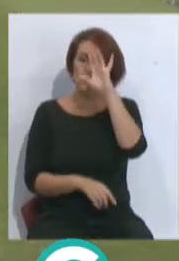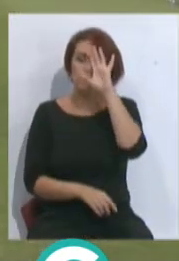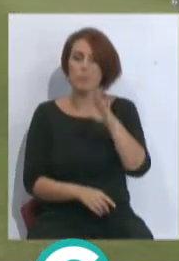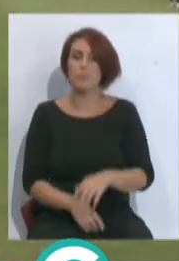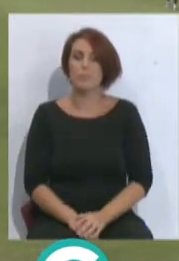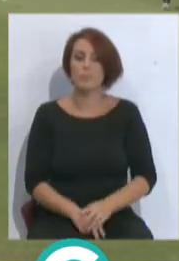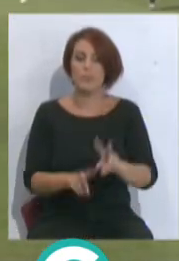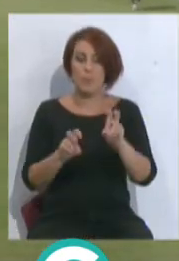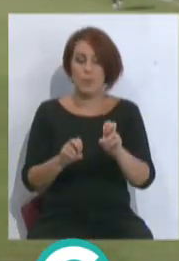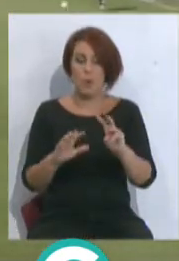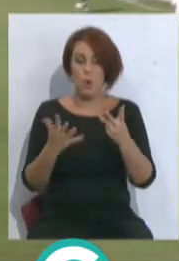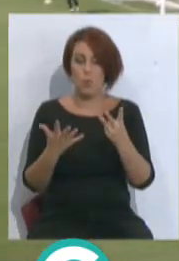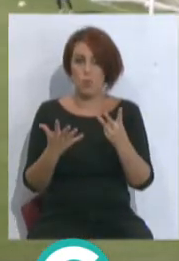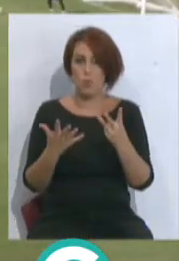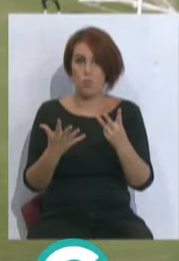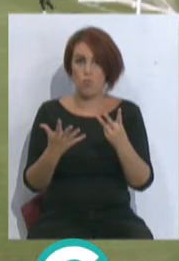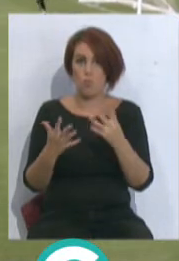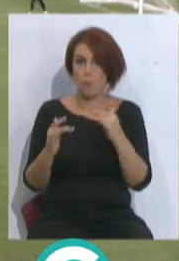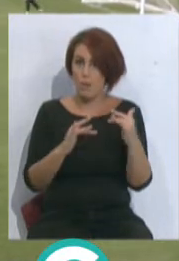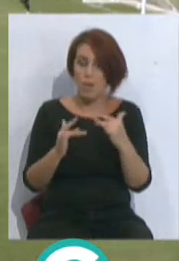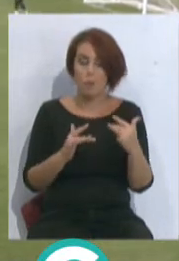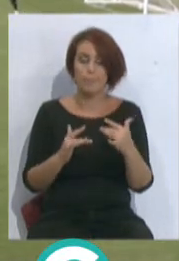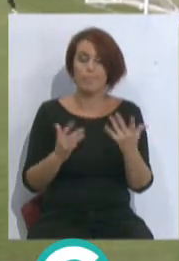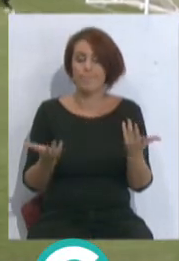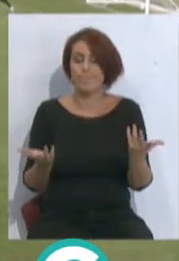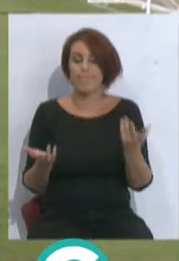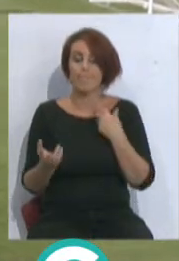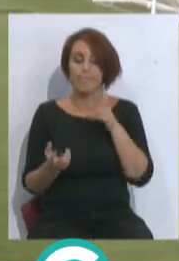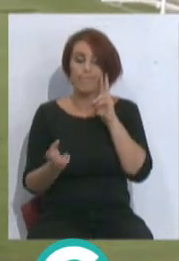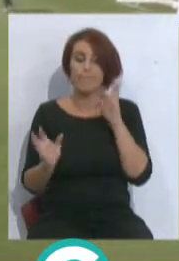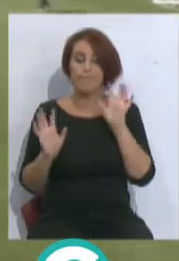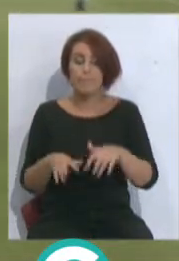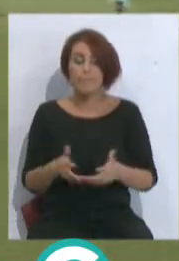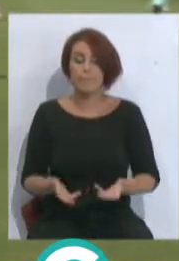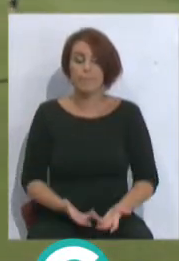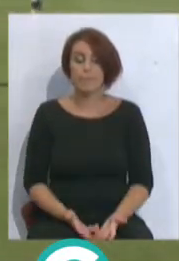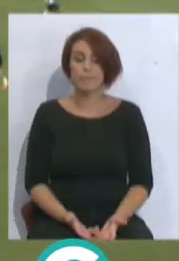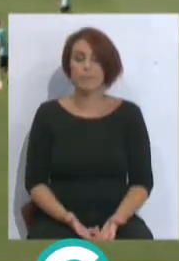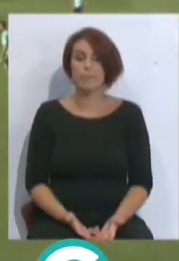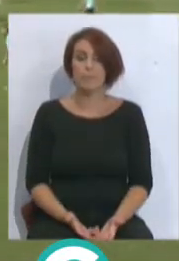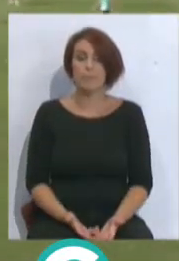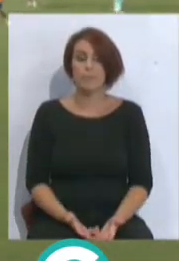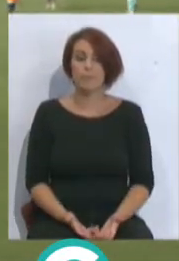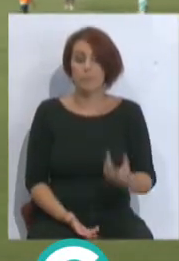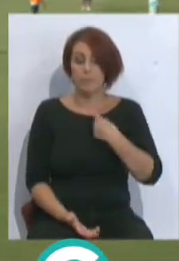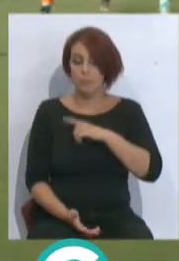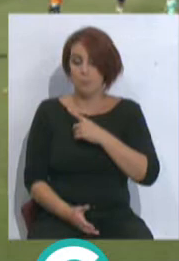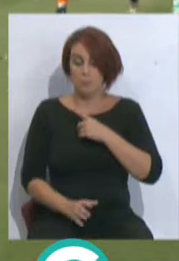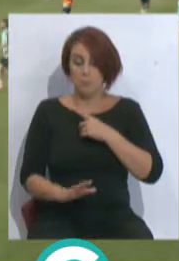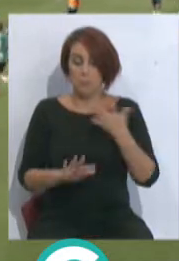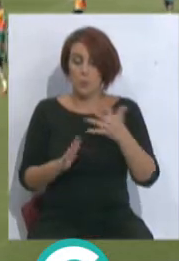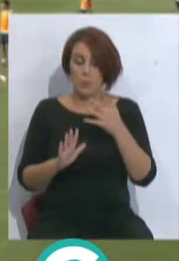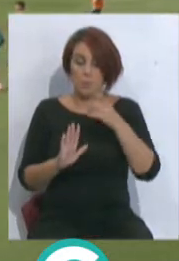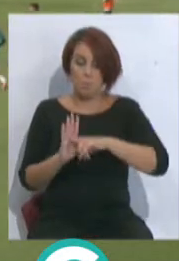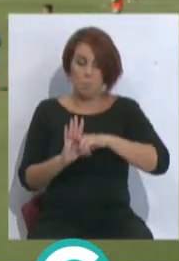Y con respecto a las ocho partidos, yo veo a Arcadi, que donde tenemos que estar, más o menos